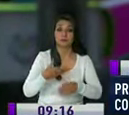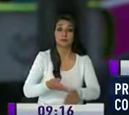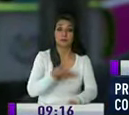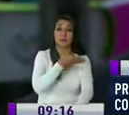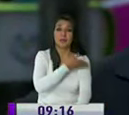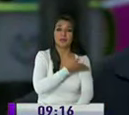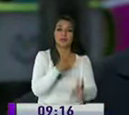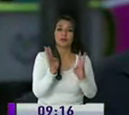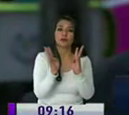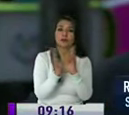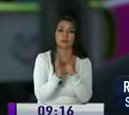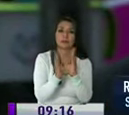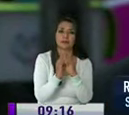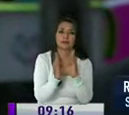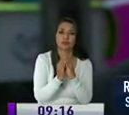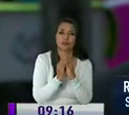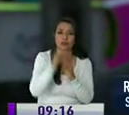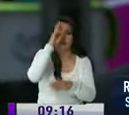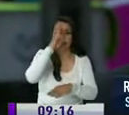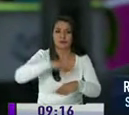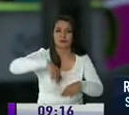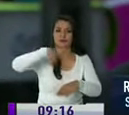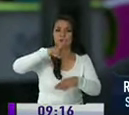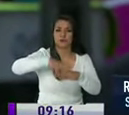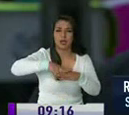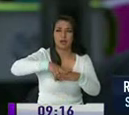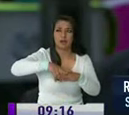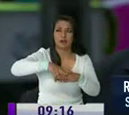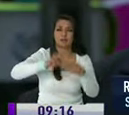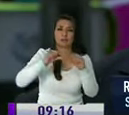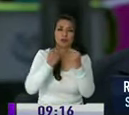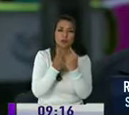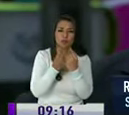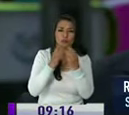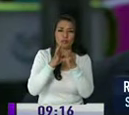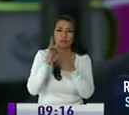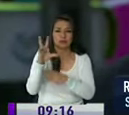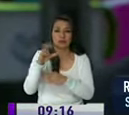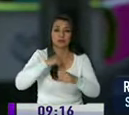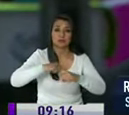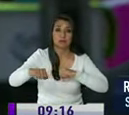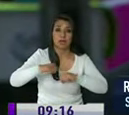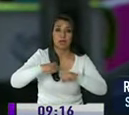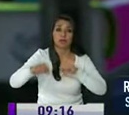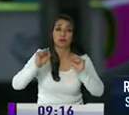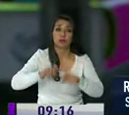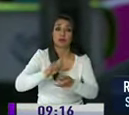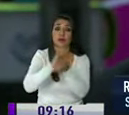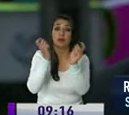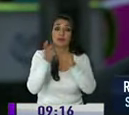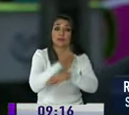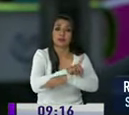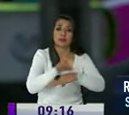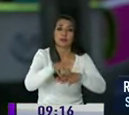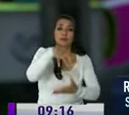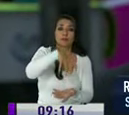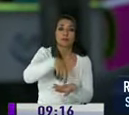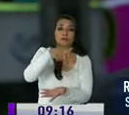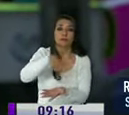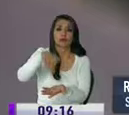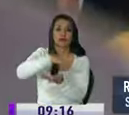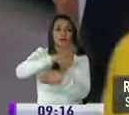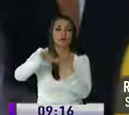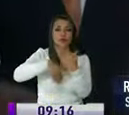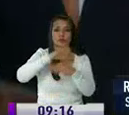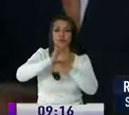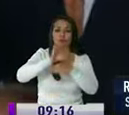a la convención nacional de nuestra organización en mayo renovar las directivas provinciales cantonales y perroquiales en todo el territorio